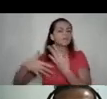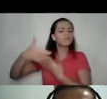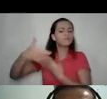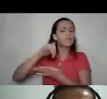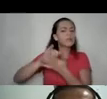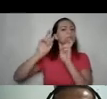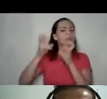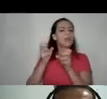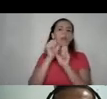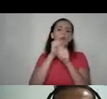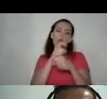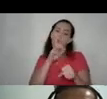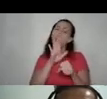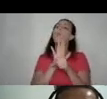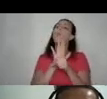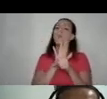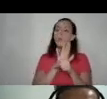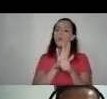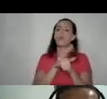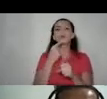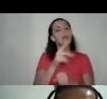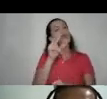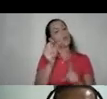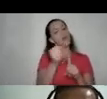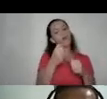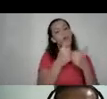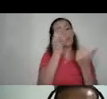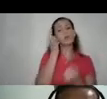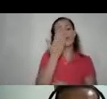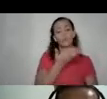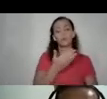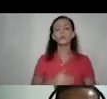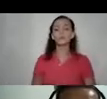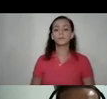y hagamos pues el compromiso en decirle no a la violencia contra las mujeres